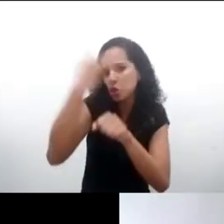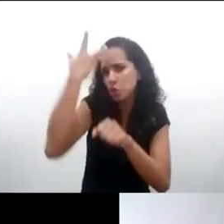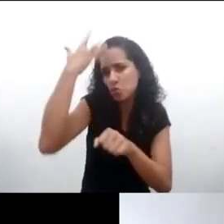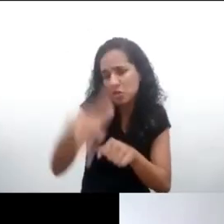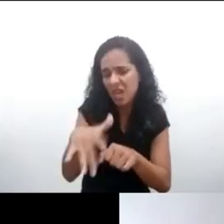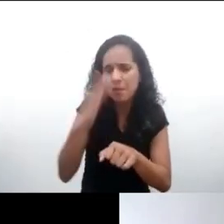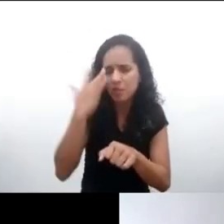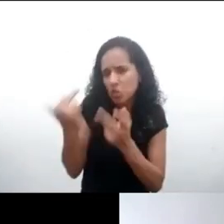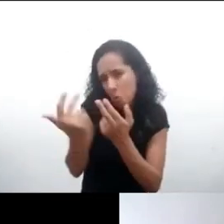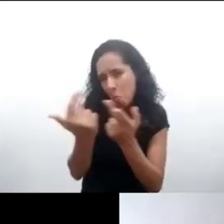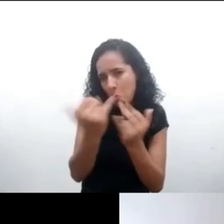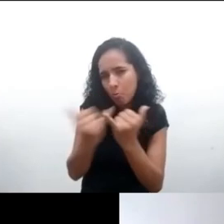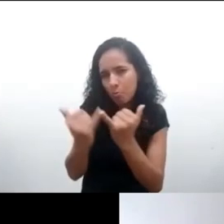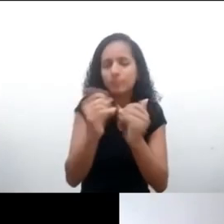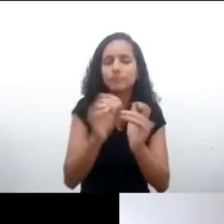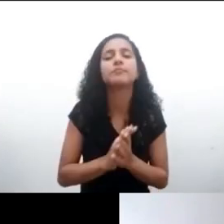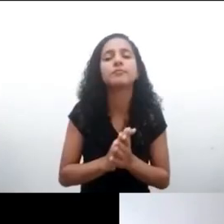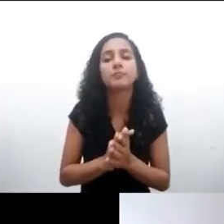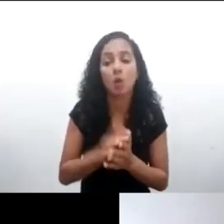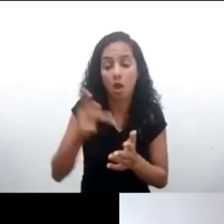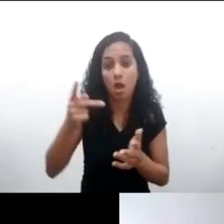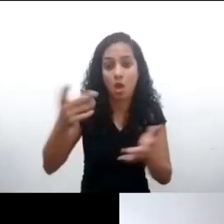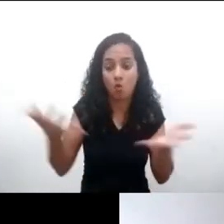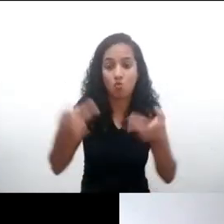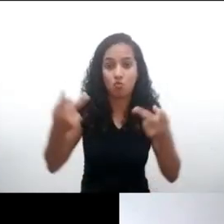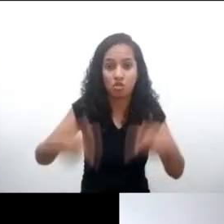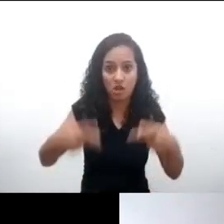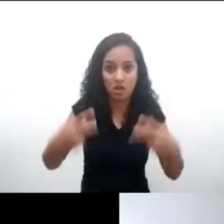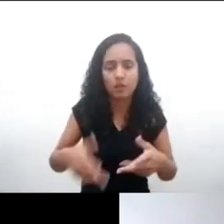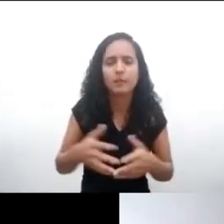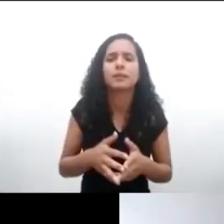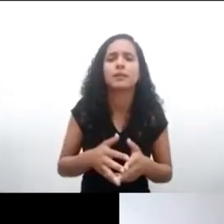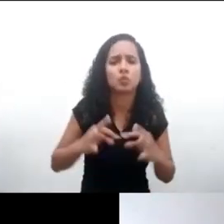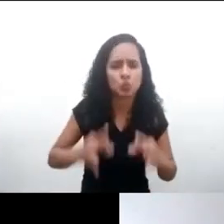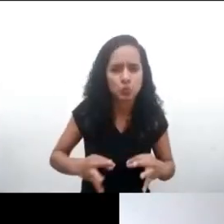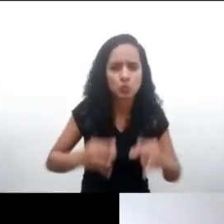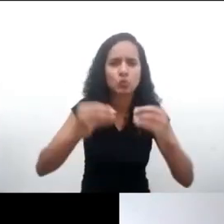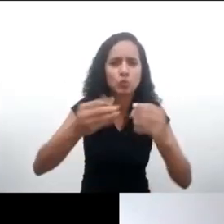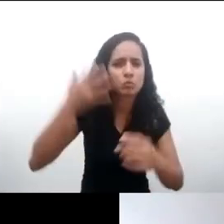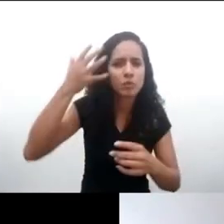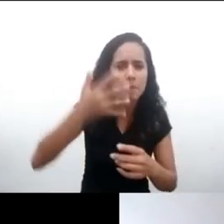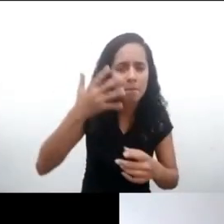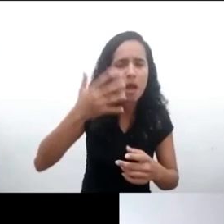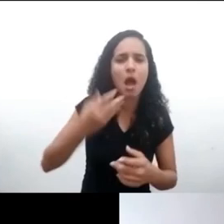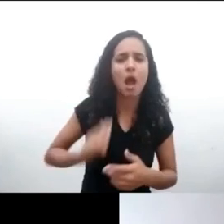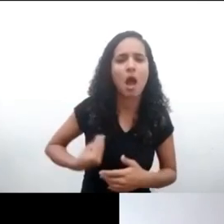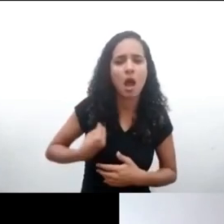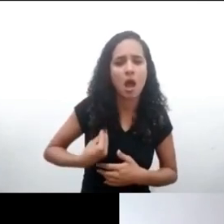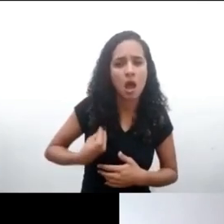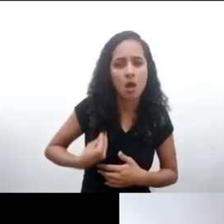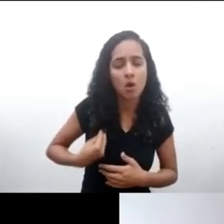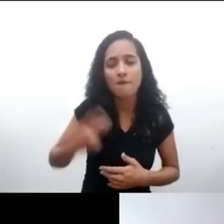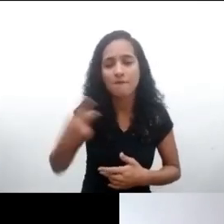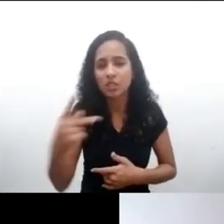comparto, lo que está pasando con las empresas y el uso que hacen de los datos y cómo se distorsiona todo eso respecto al crecimiento del niño y cómo debe